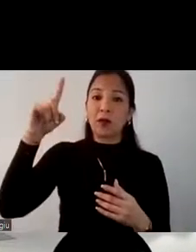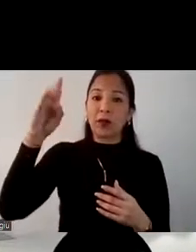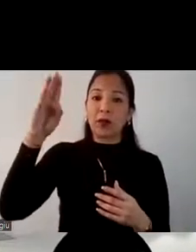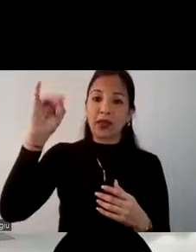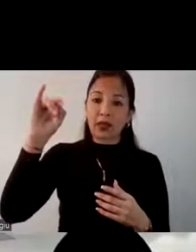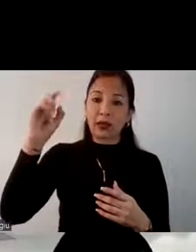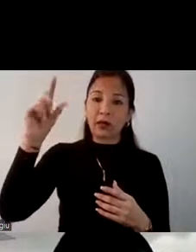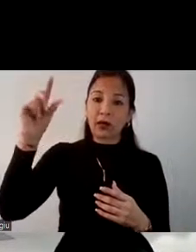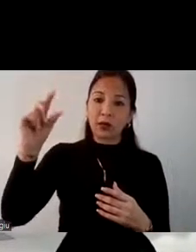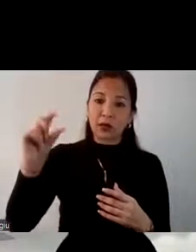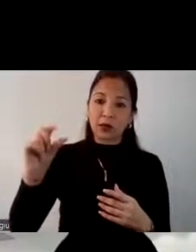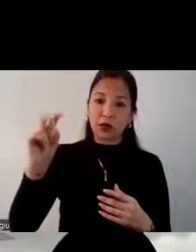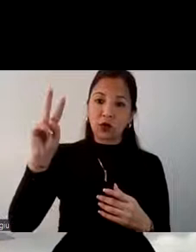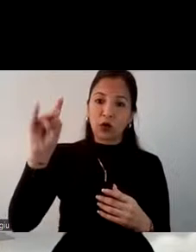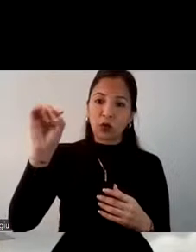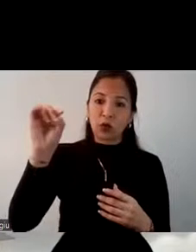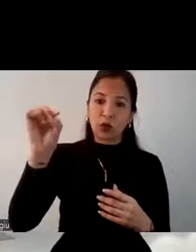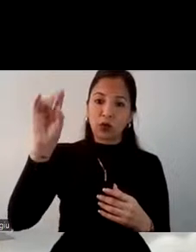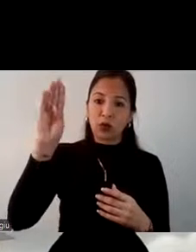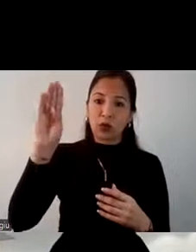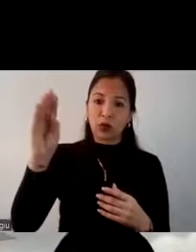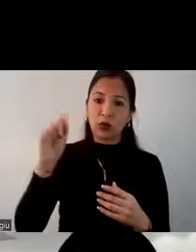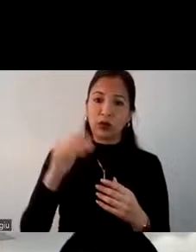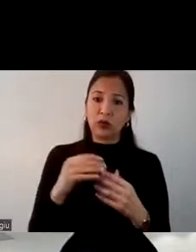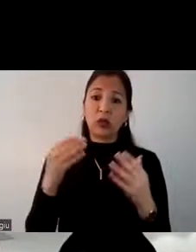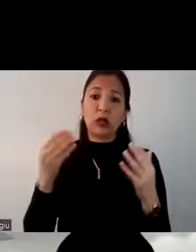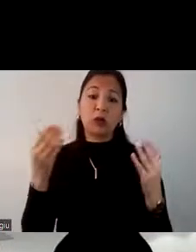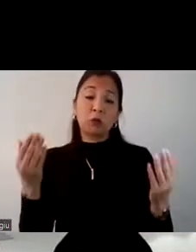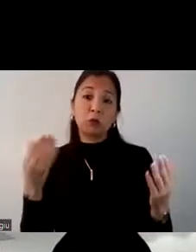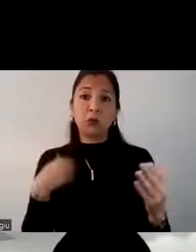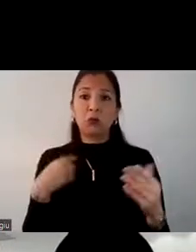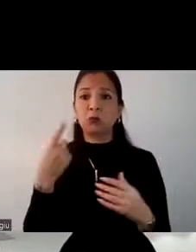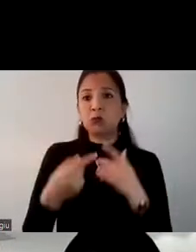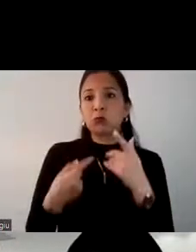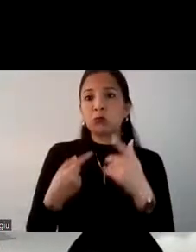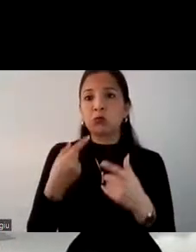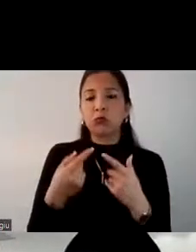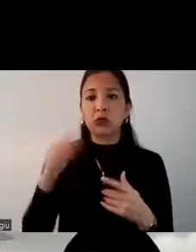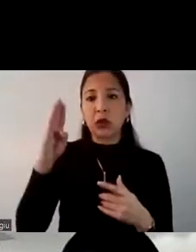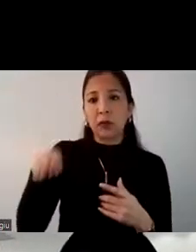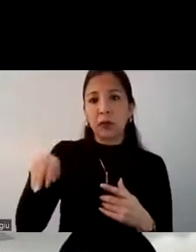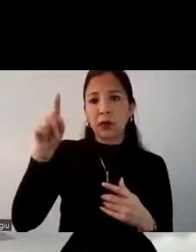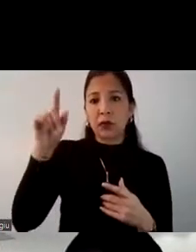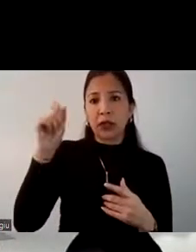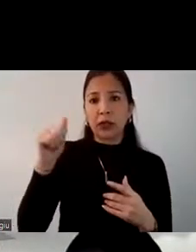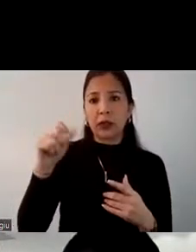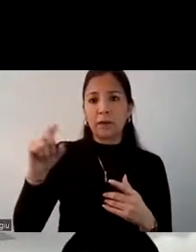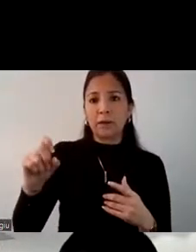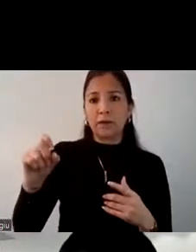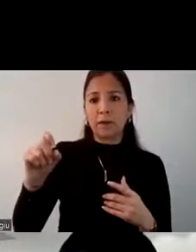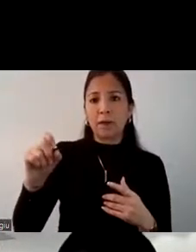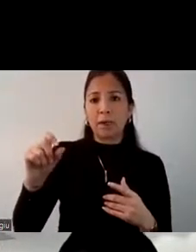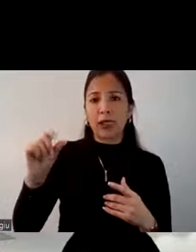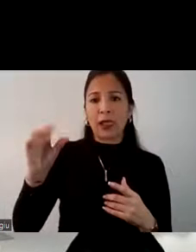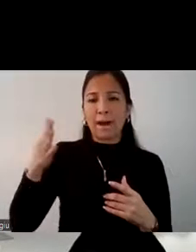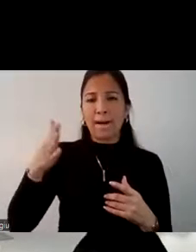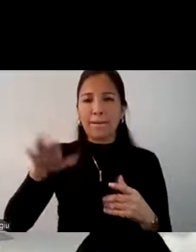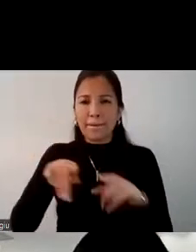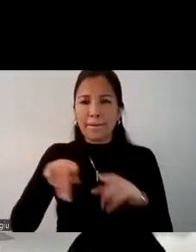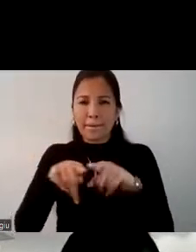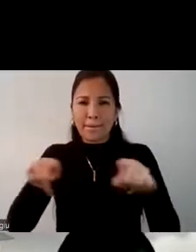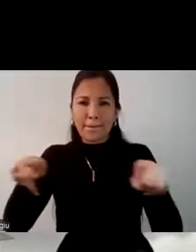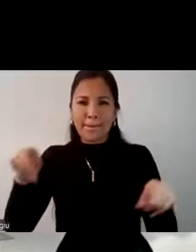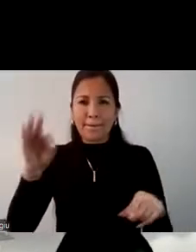de 2.9. No obstante, podríamos nosotros indicar que el PBI estaría yendo entre el rango de 3